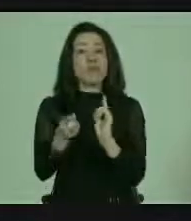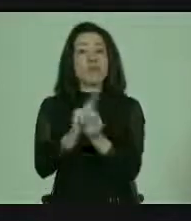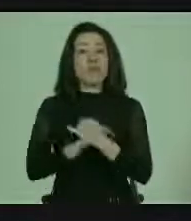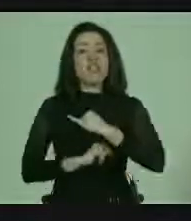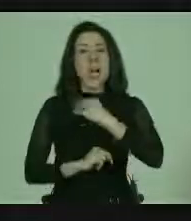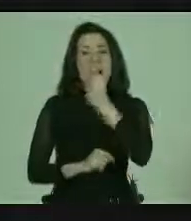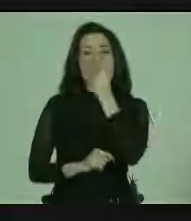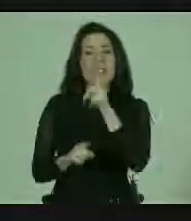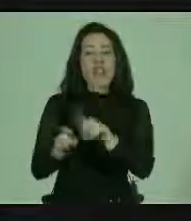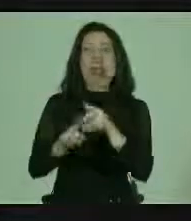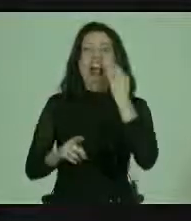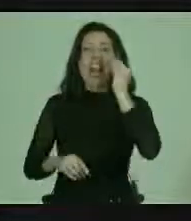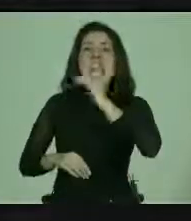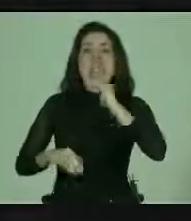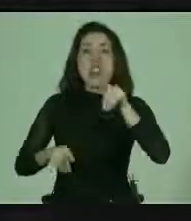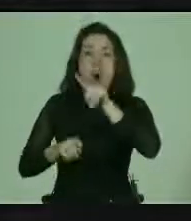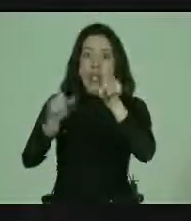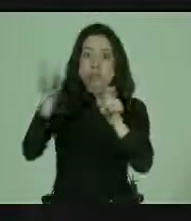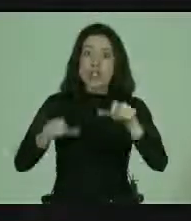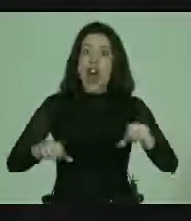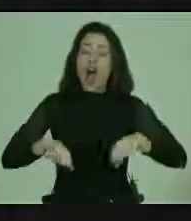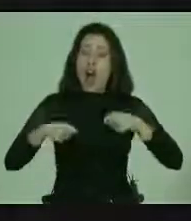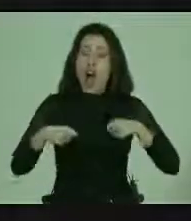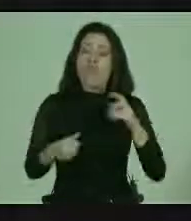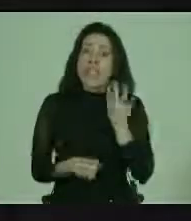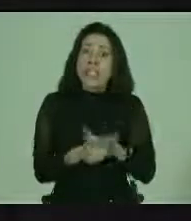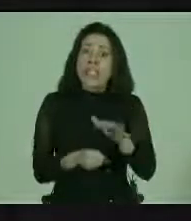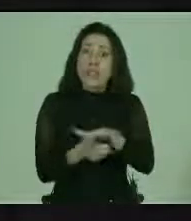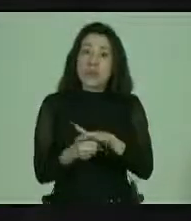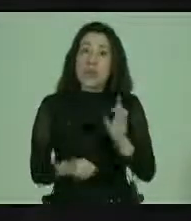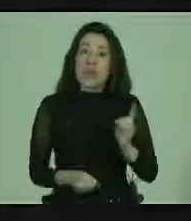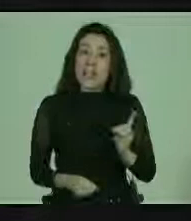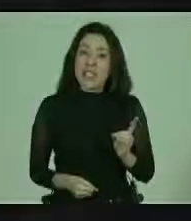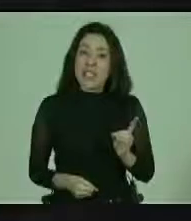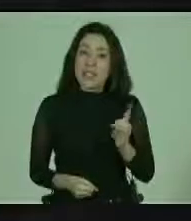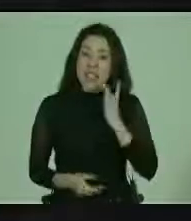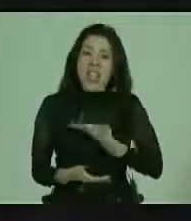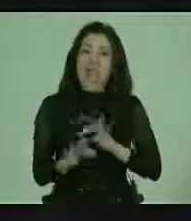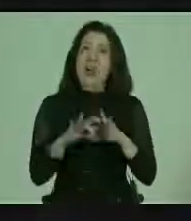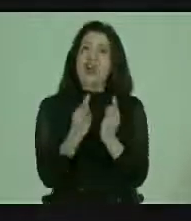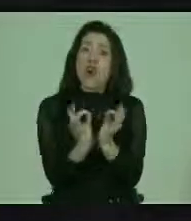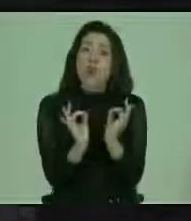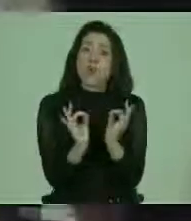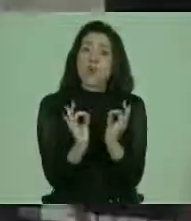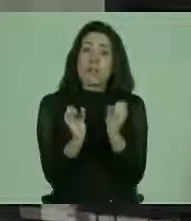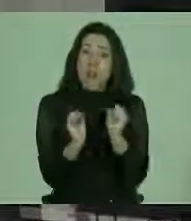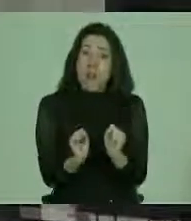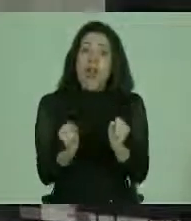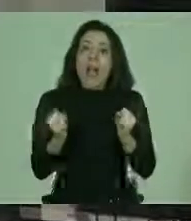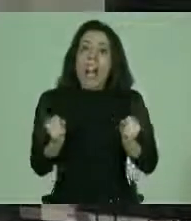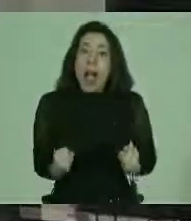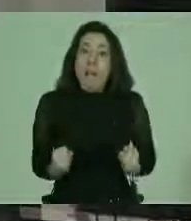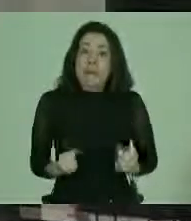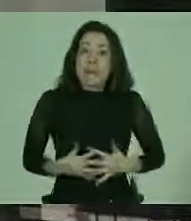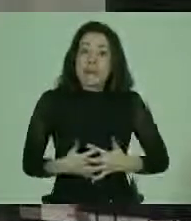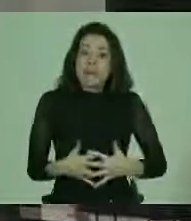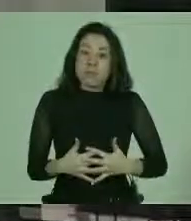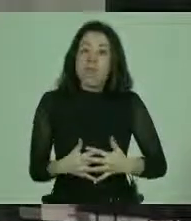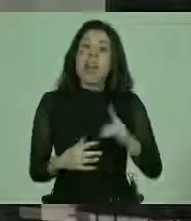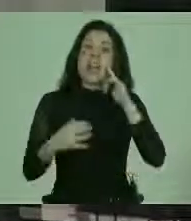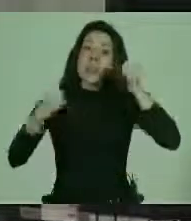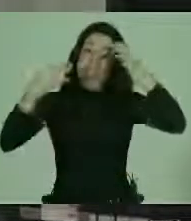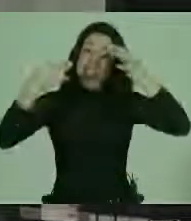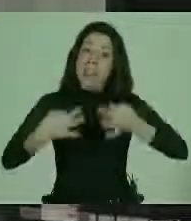sigamos mirando como niños a aquellos jóvenes en situación de discapacidad que tienen plena edad reproductiva y plena capacidad de decidir.